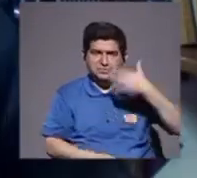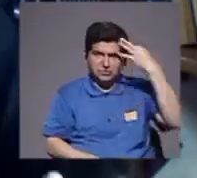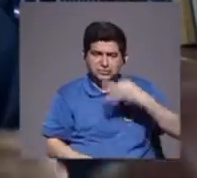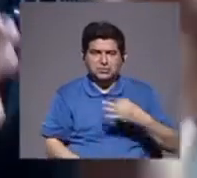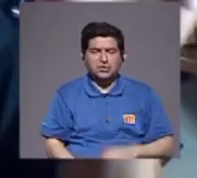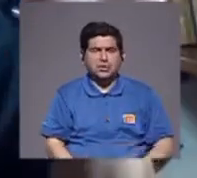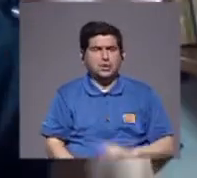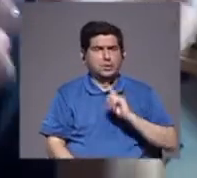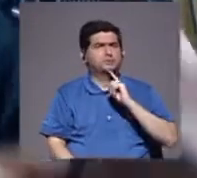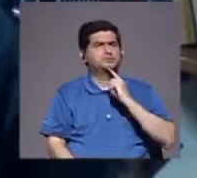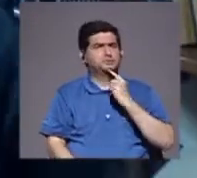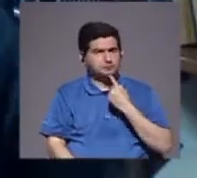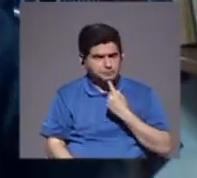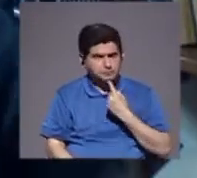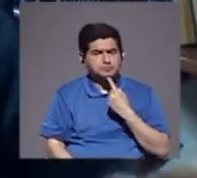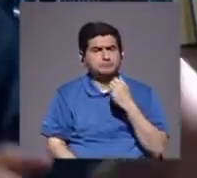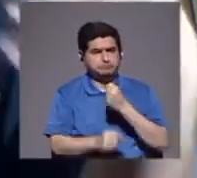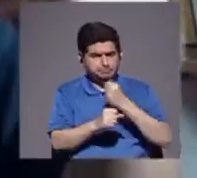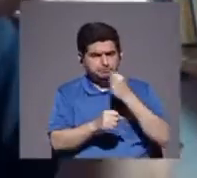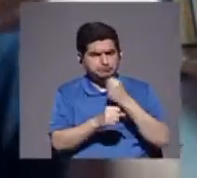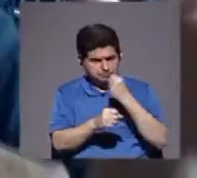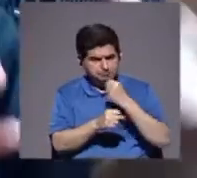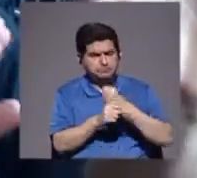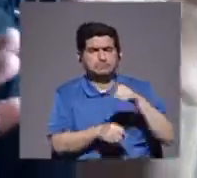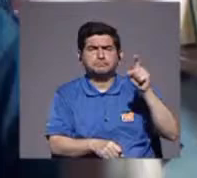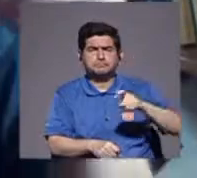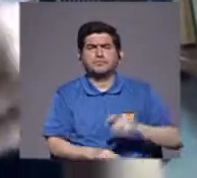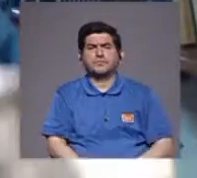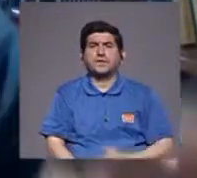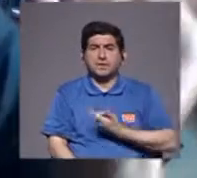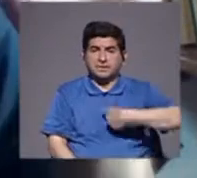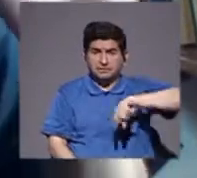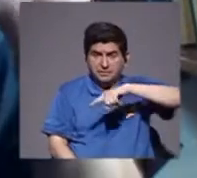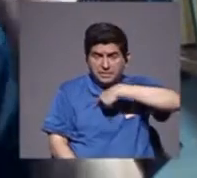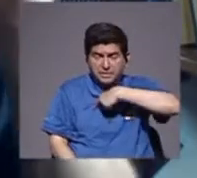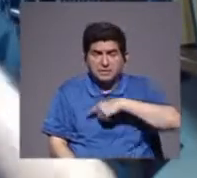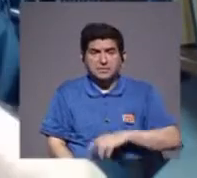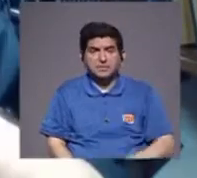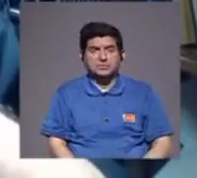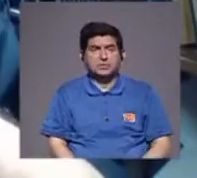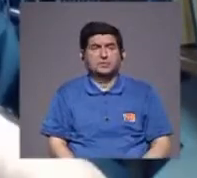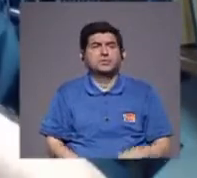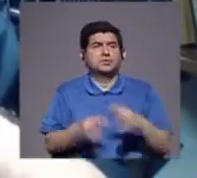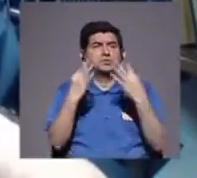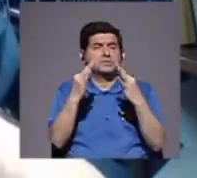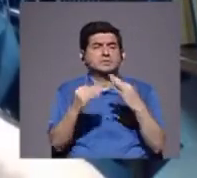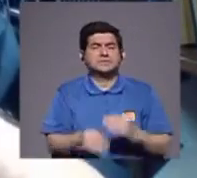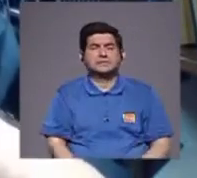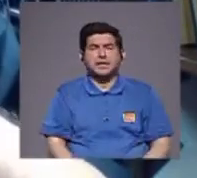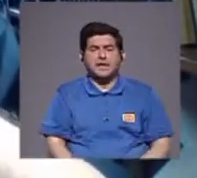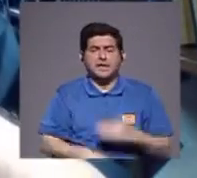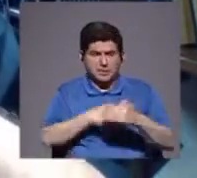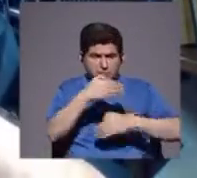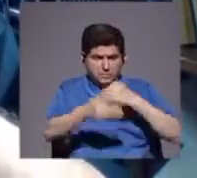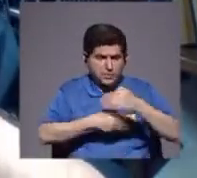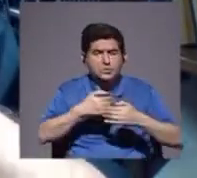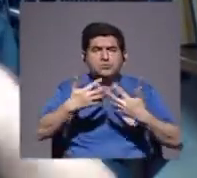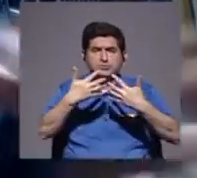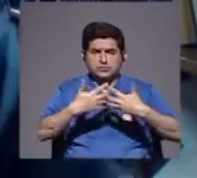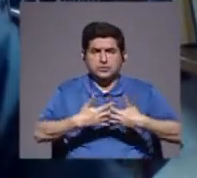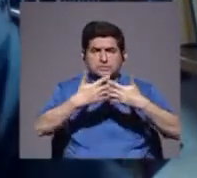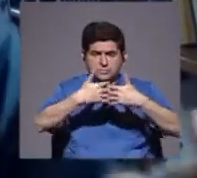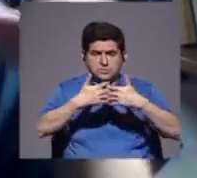debemos tomarlo en serio, debemos trabajar ese aspecto, y darle, por la vía buena, por la vía productiva, esa